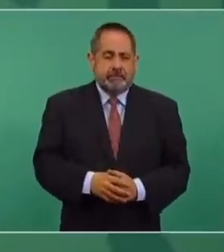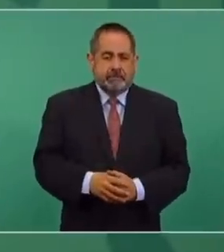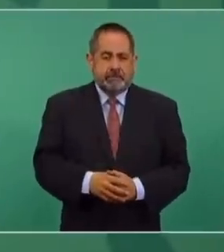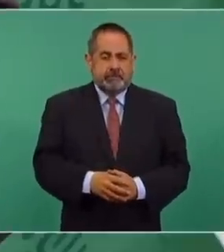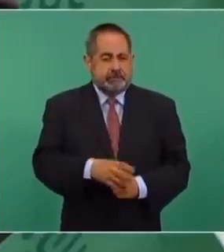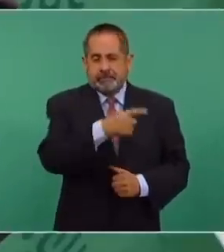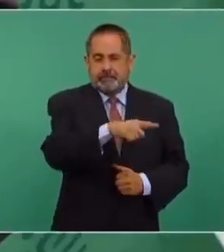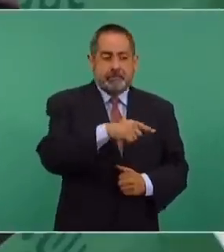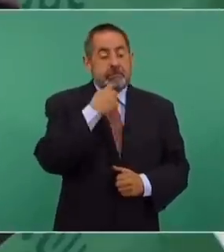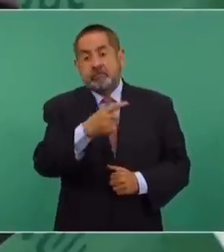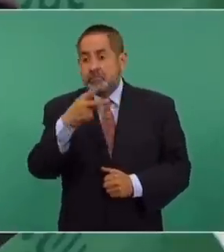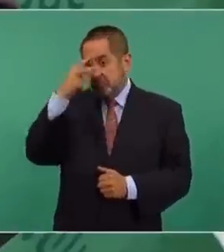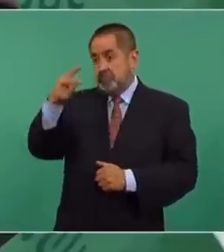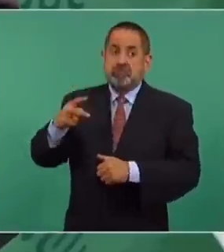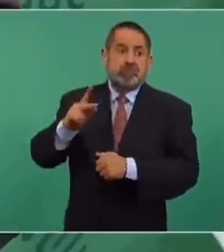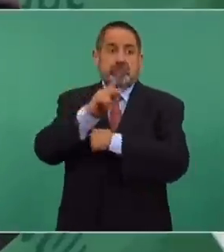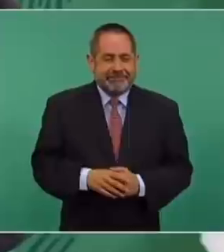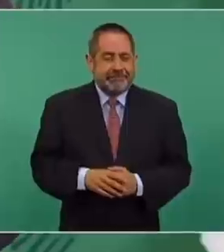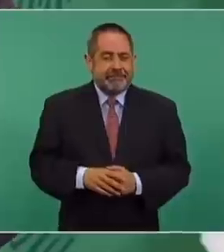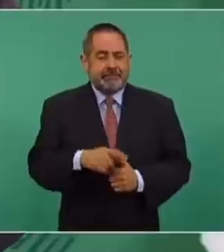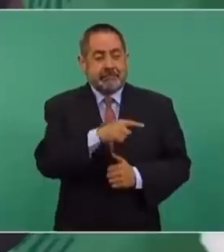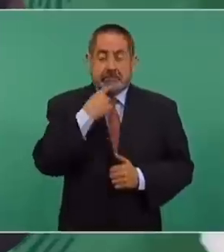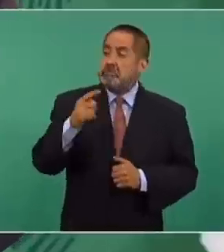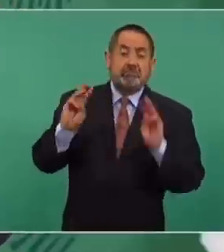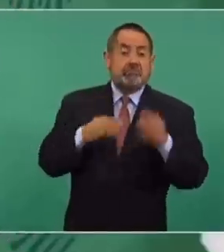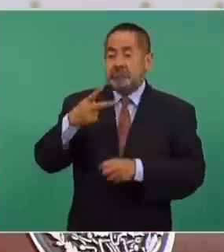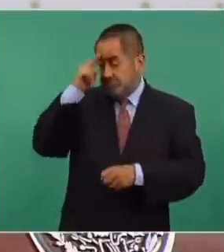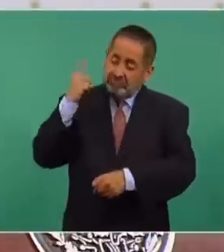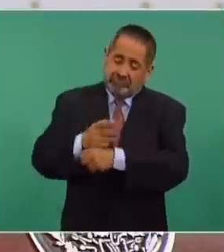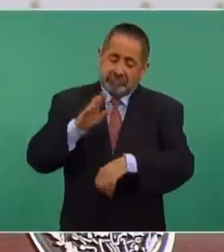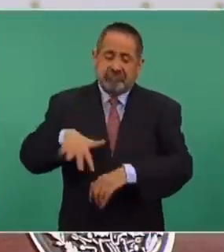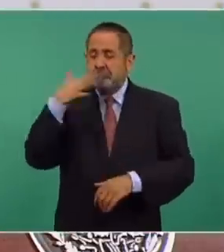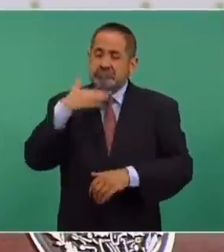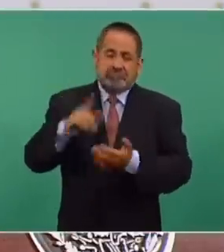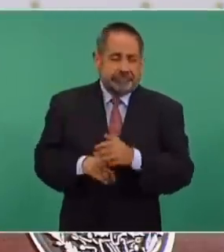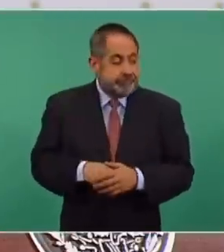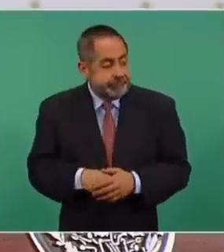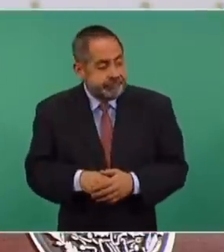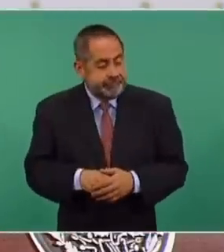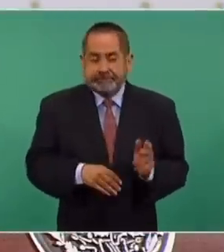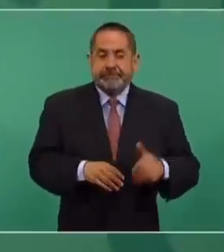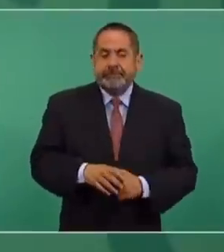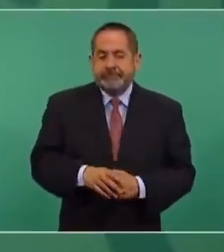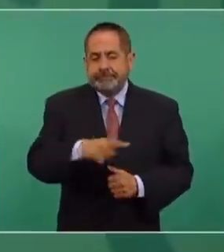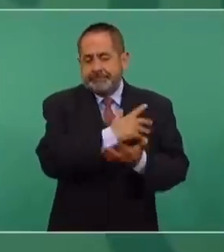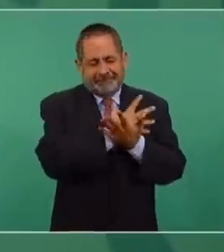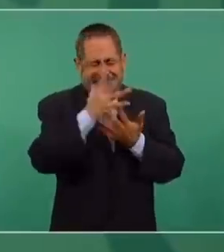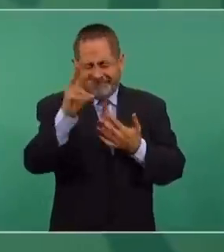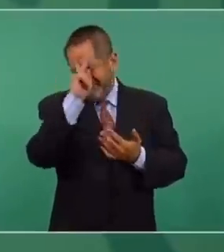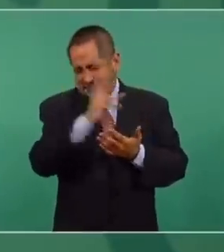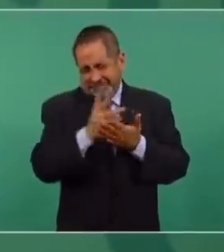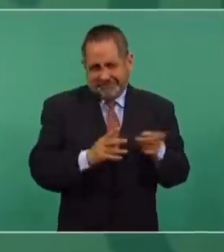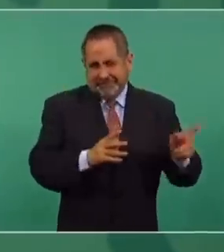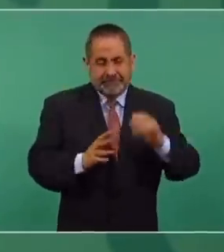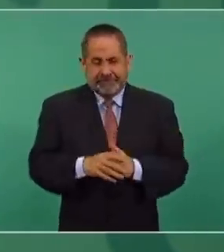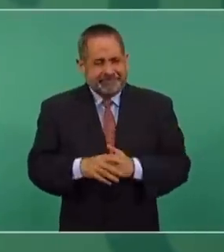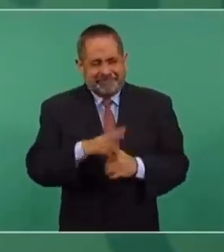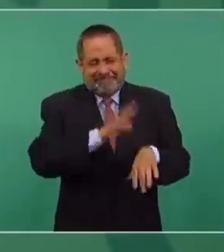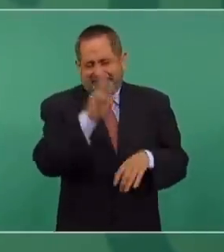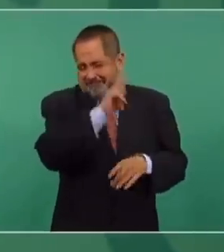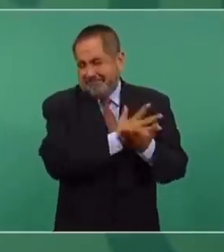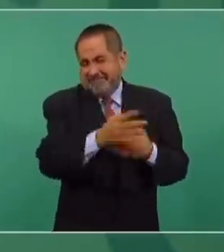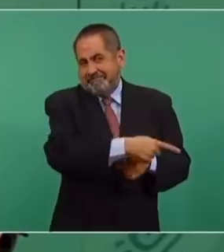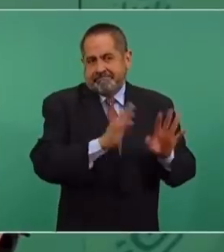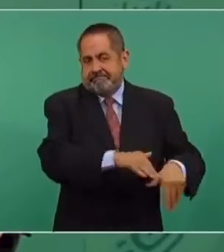sitúan a México como el país más corrupto del mundo. Algo exagerado por completo